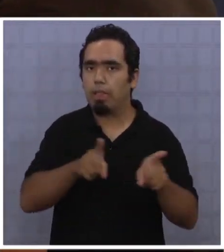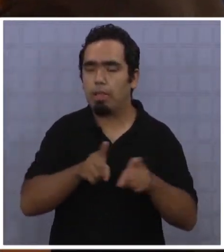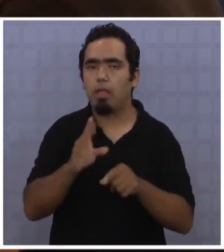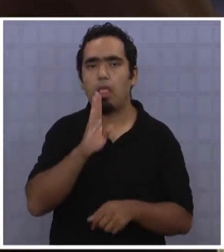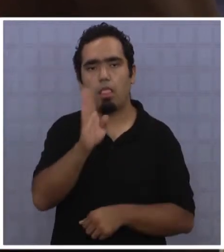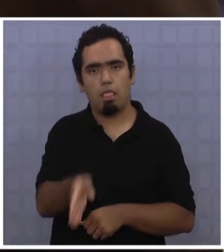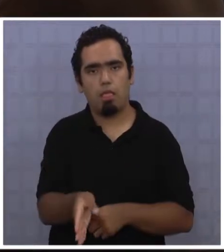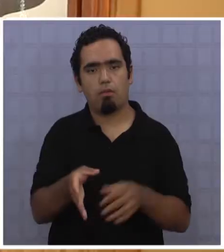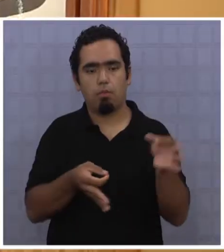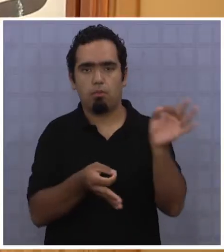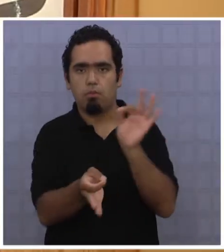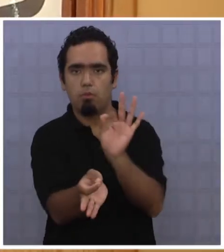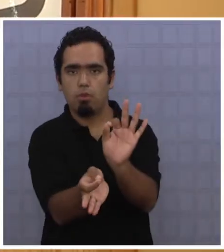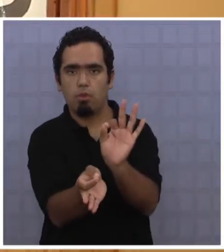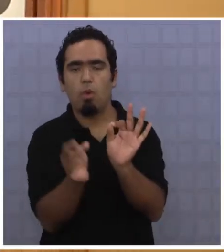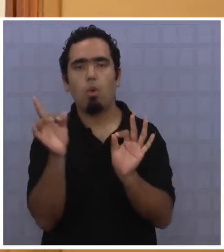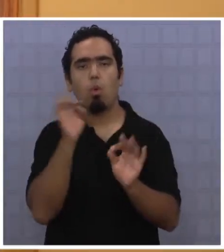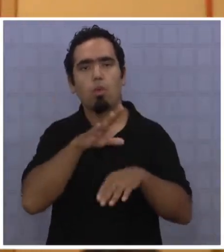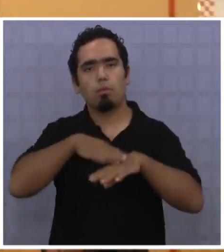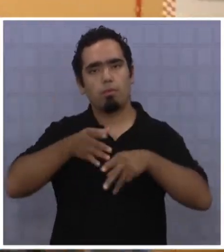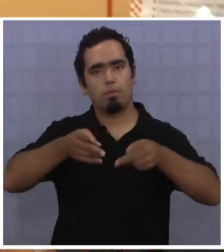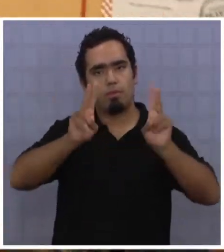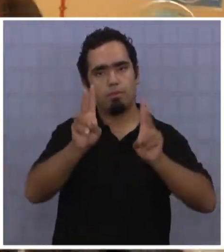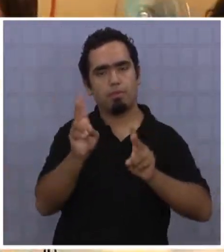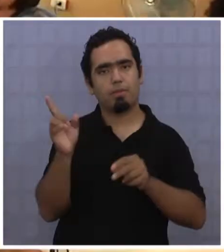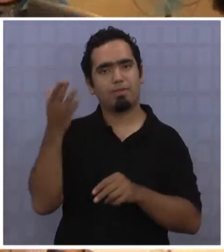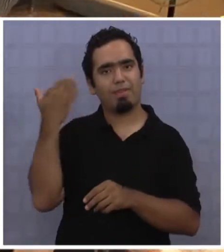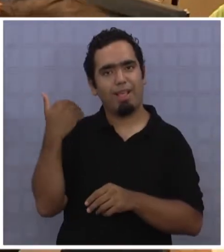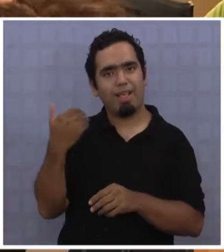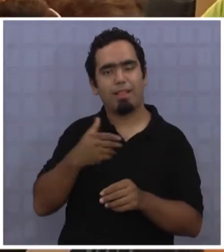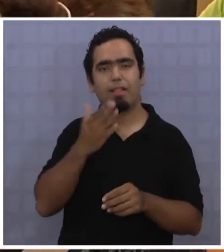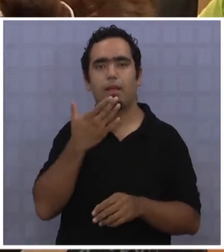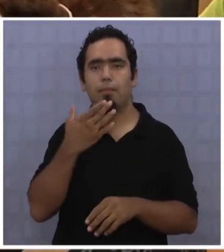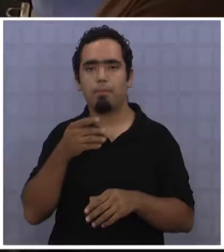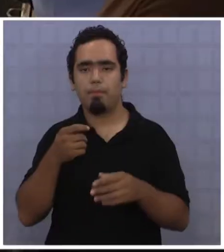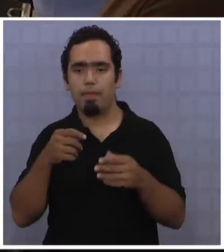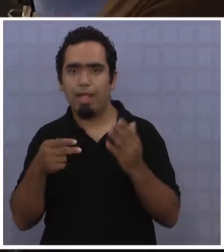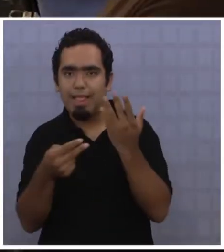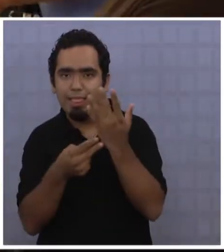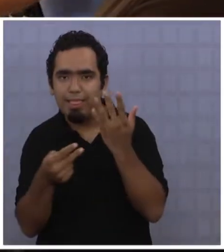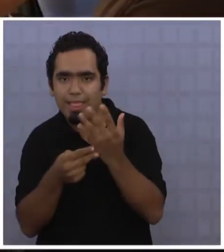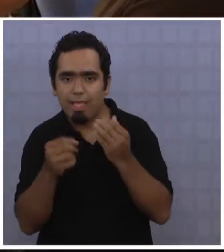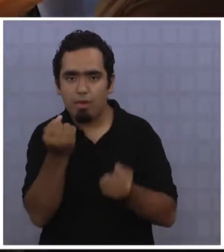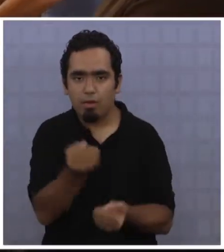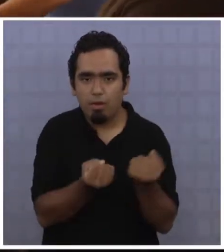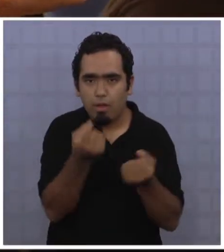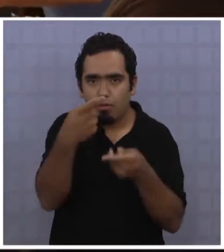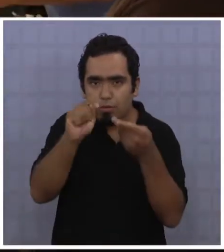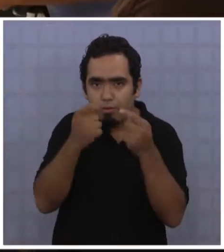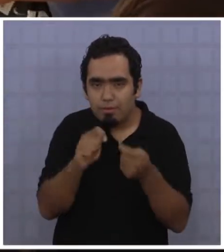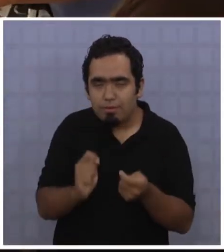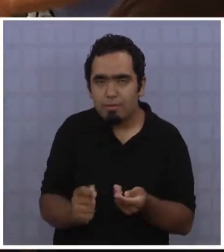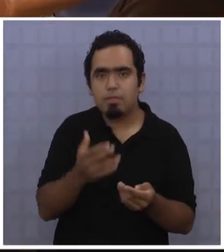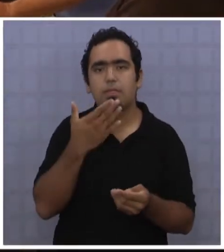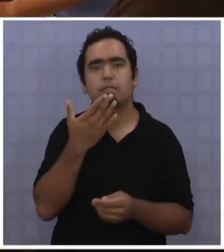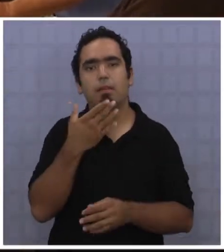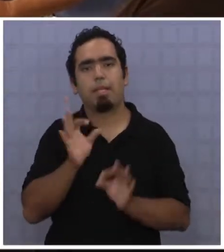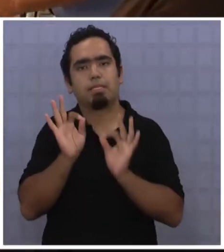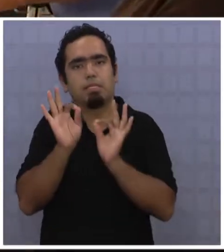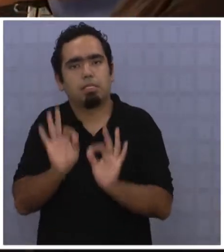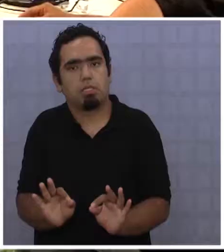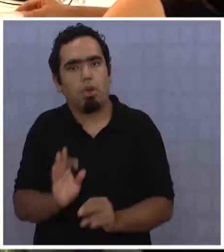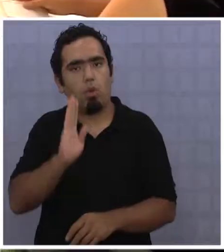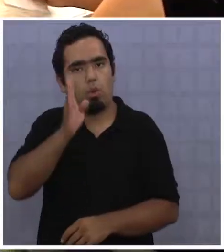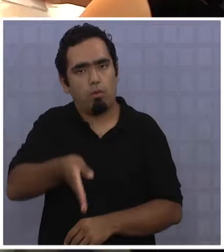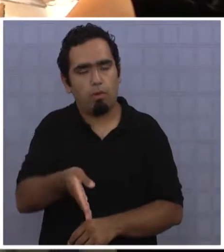presentar el último permiso de circulación, la revisión técnica al día y el seguro obligatorio, seguro del cual muy